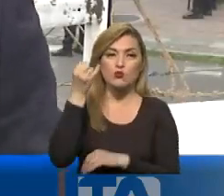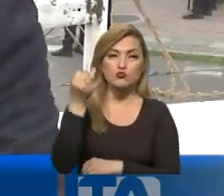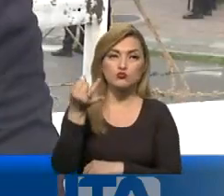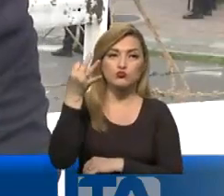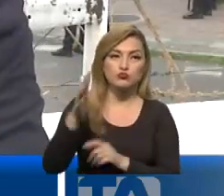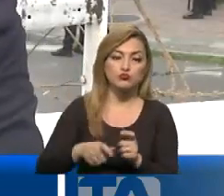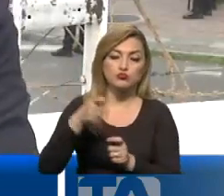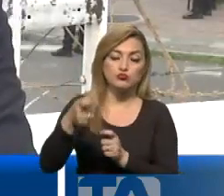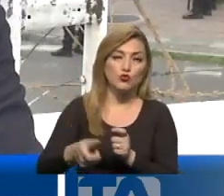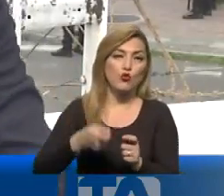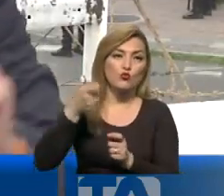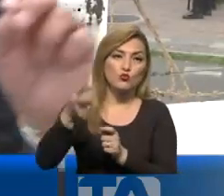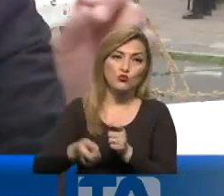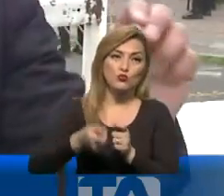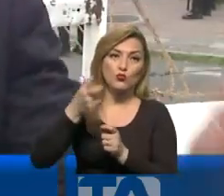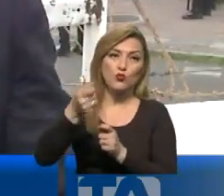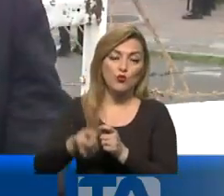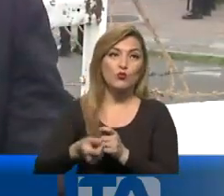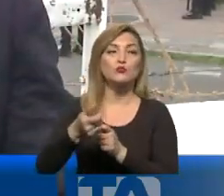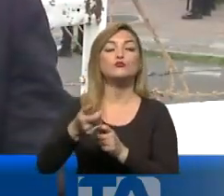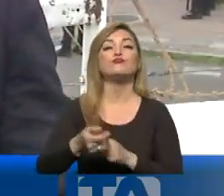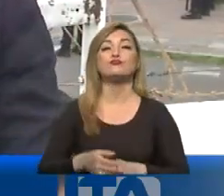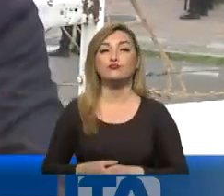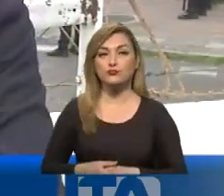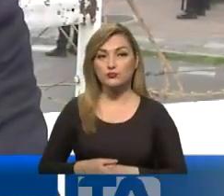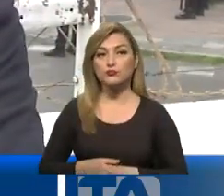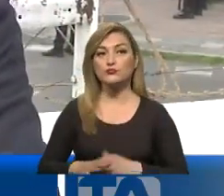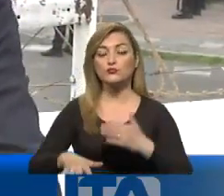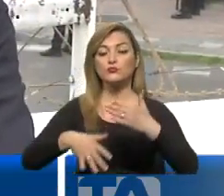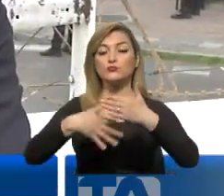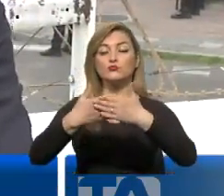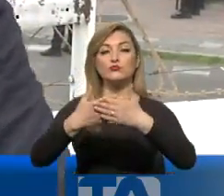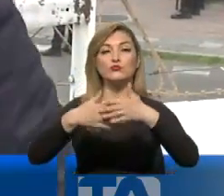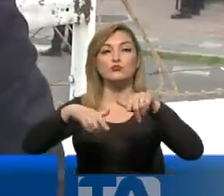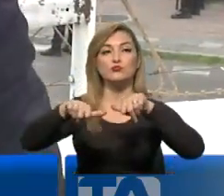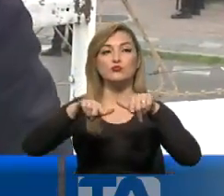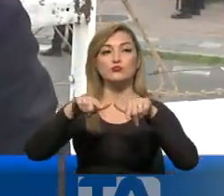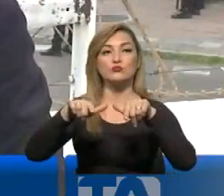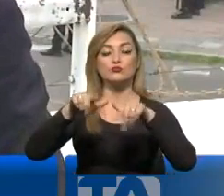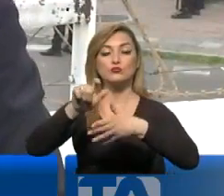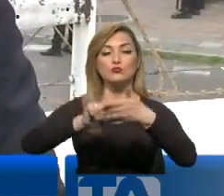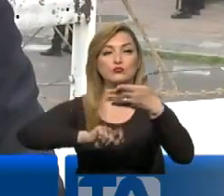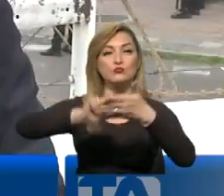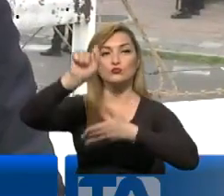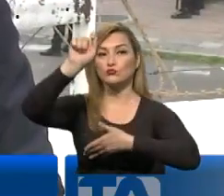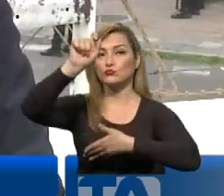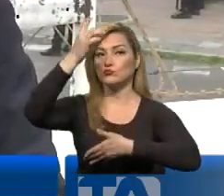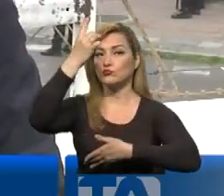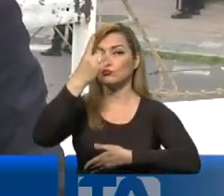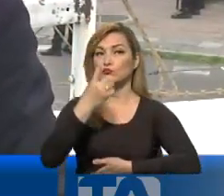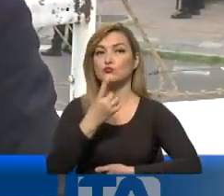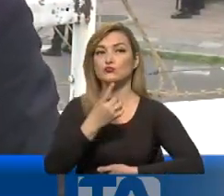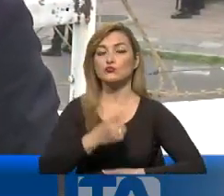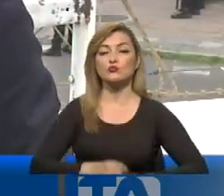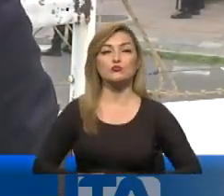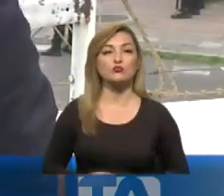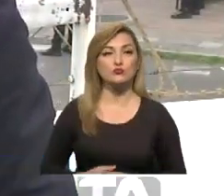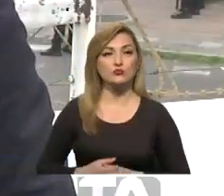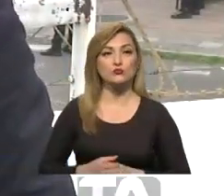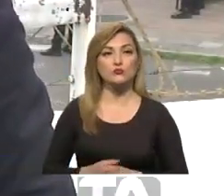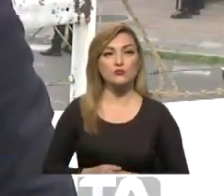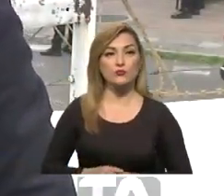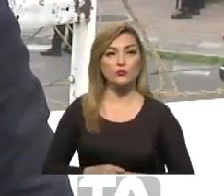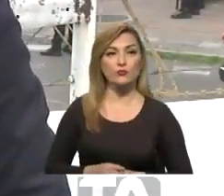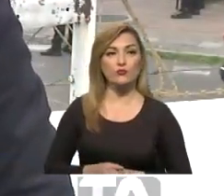contable, o también llamado recuento de votos, en todos los lugares donde ha sido ya determinado. En Quito, Fausto